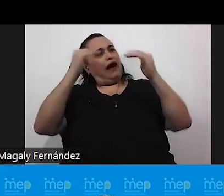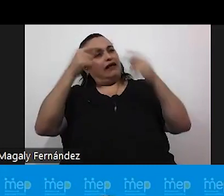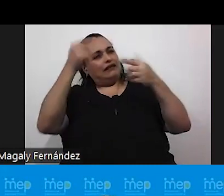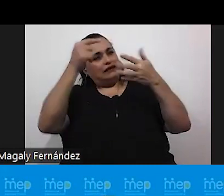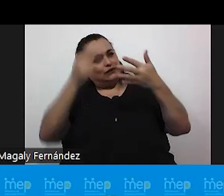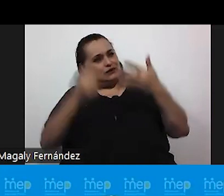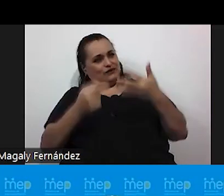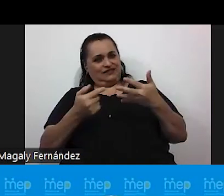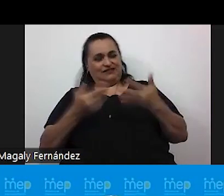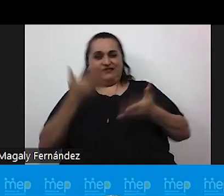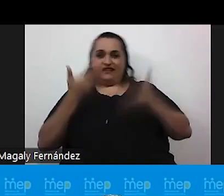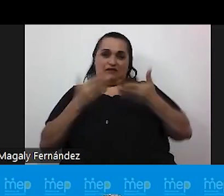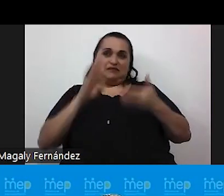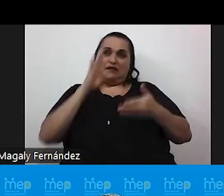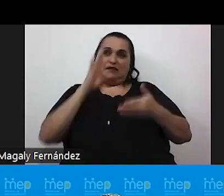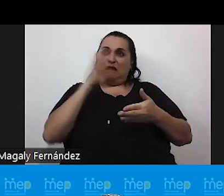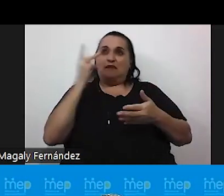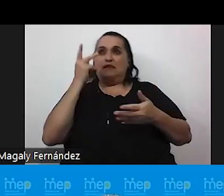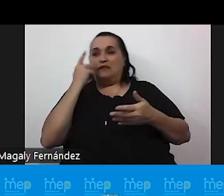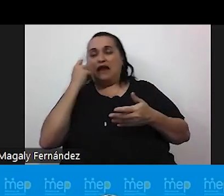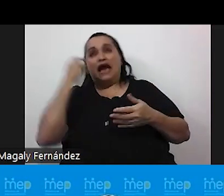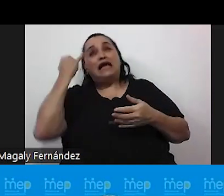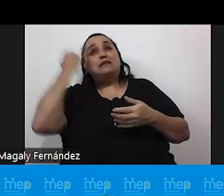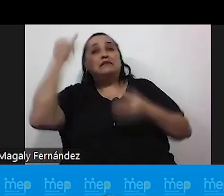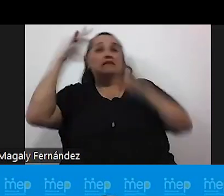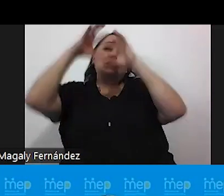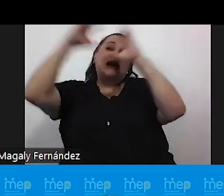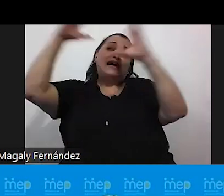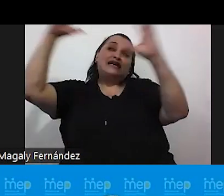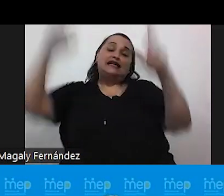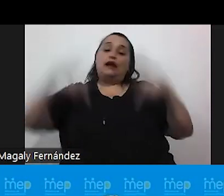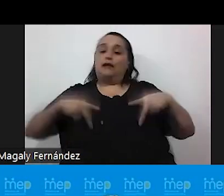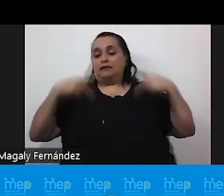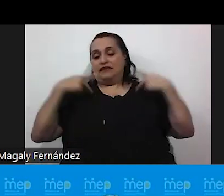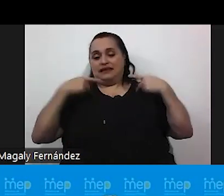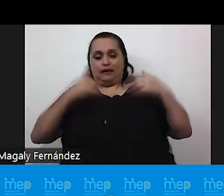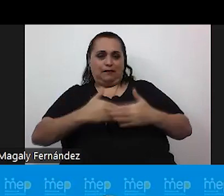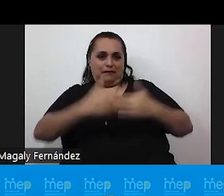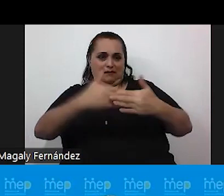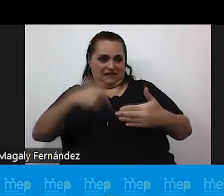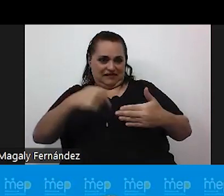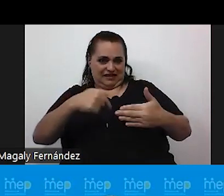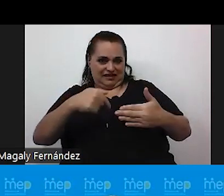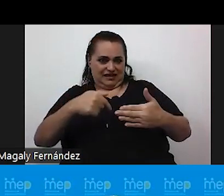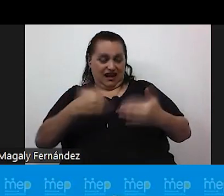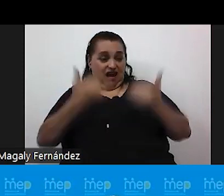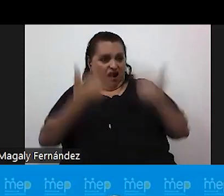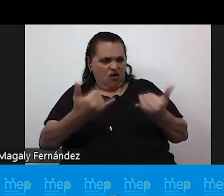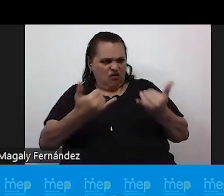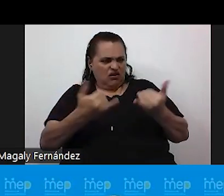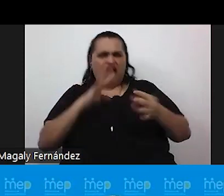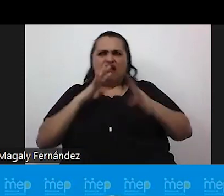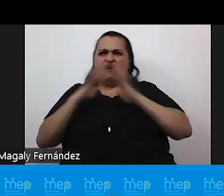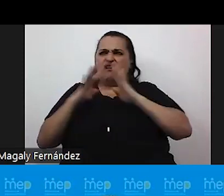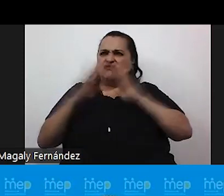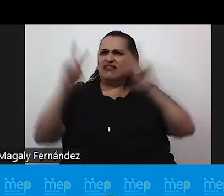tal vez mamá y papá se imaginaron una vida para esa persona y venir ahora a hablar de un tema de identidad de